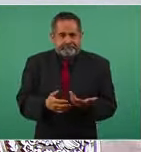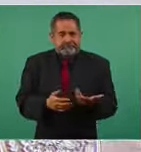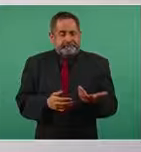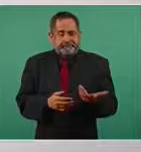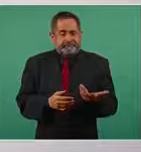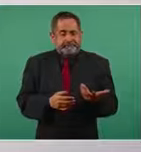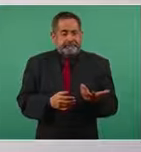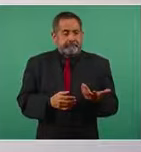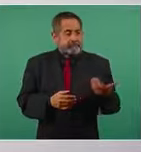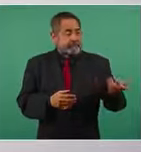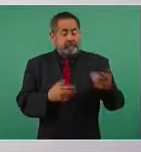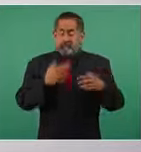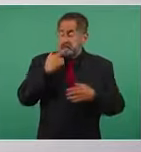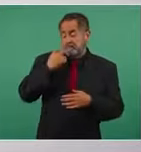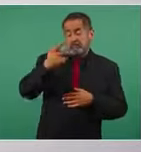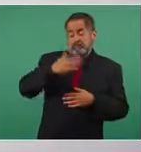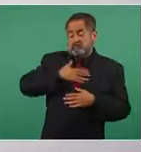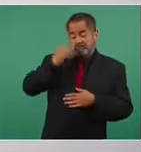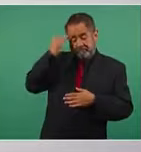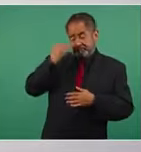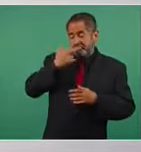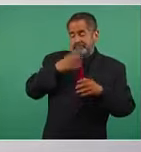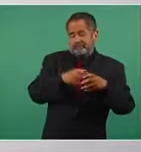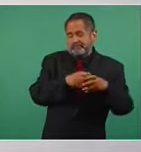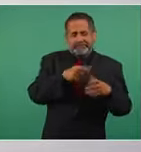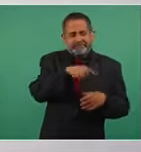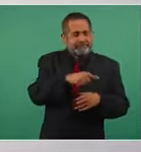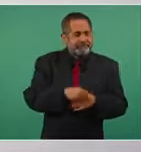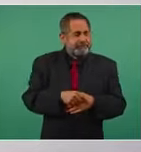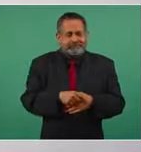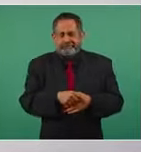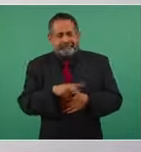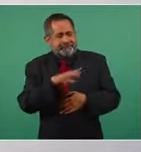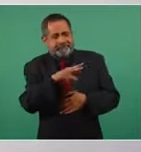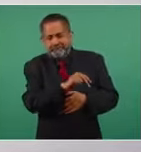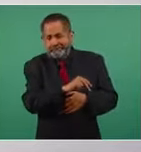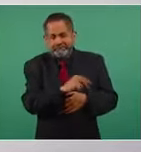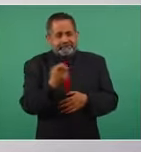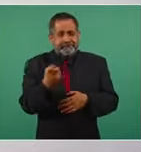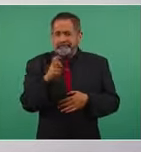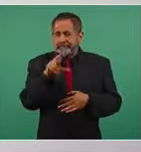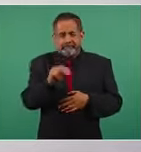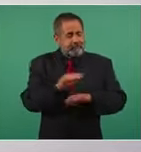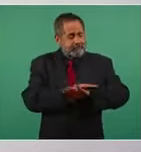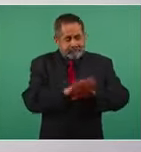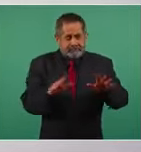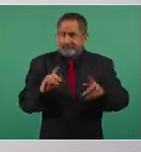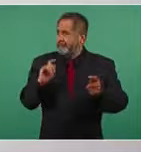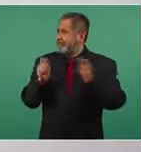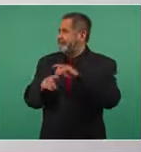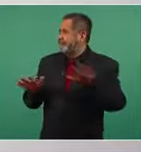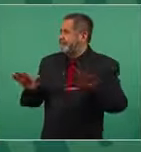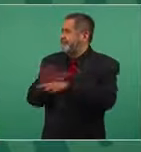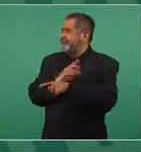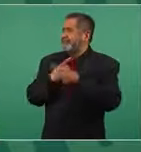lo predominante pues no es así ya cambiaron las cosas